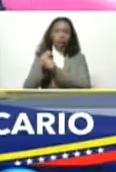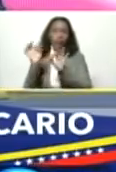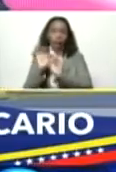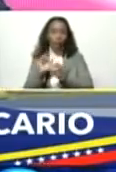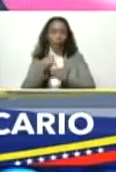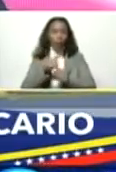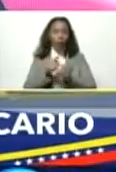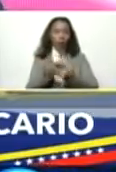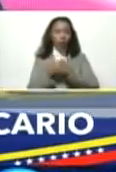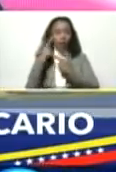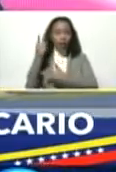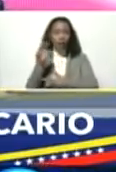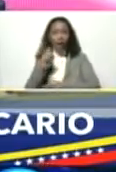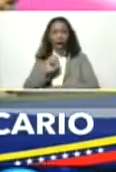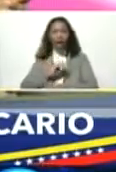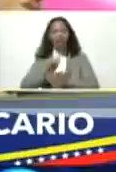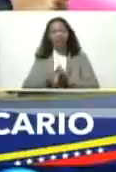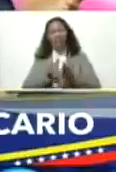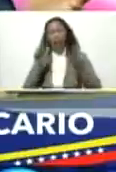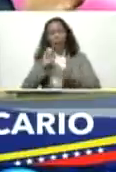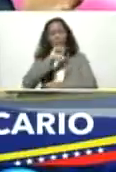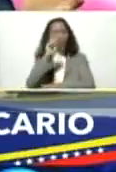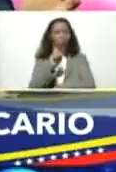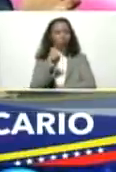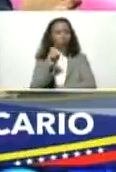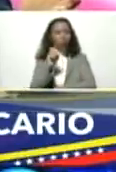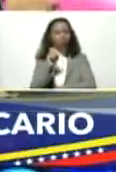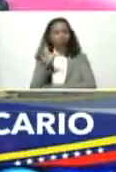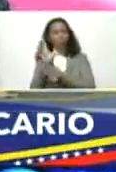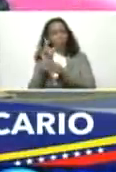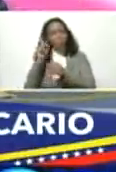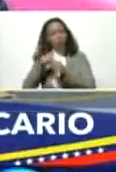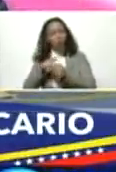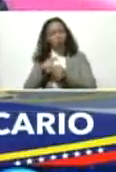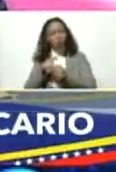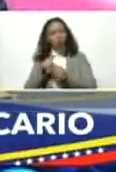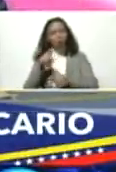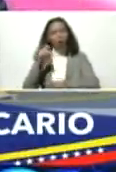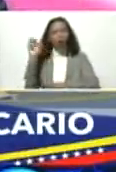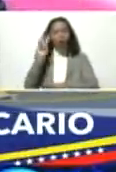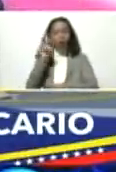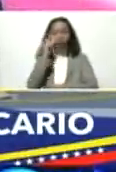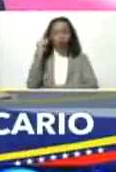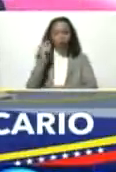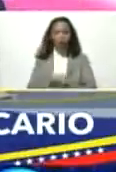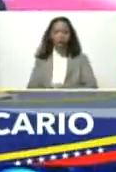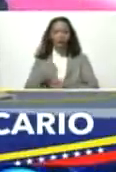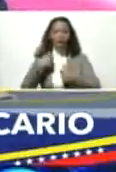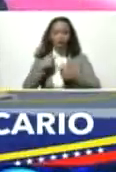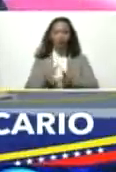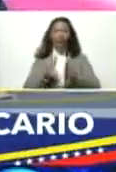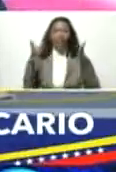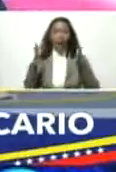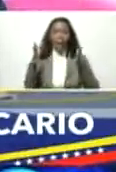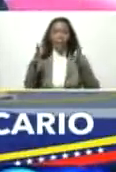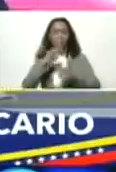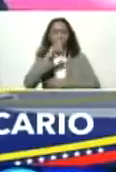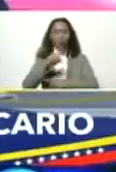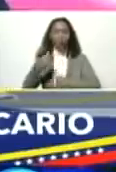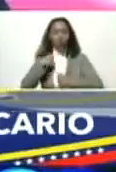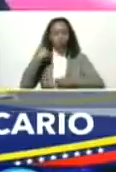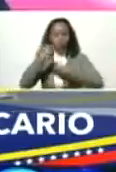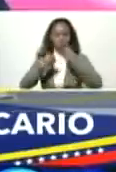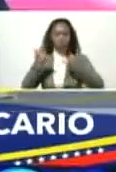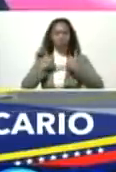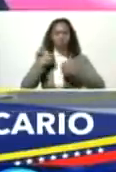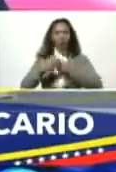ha sido la gran pregunta de todos los venezolanos y las venezolanas y ha sido la gran pregunta que yo me he hecho como presidente en